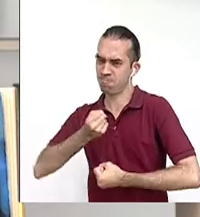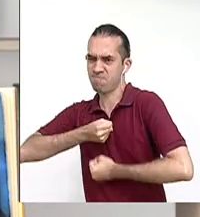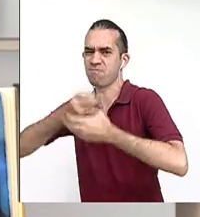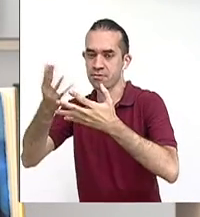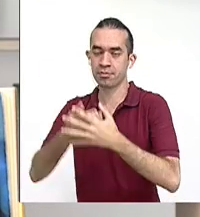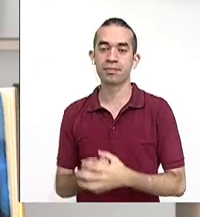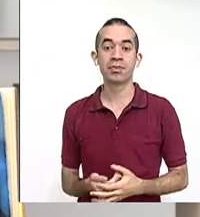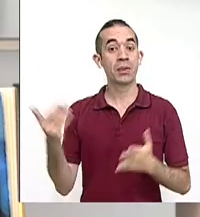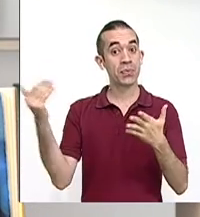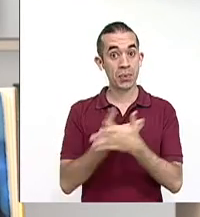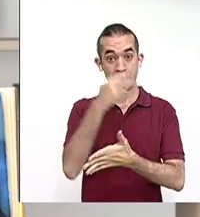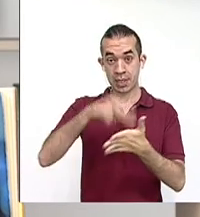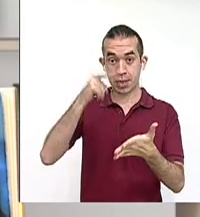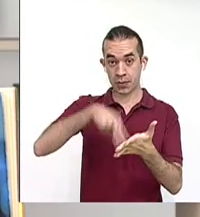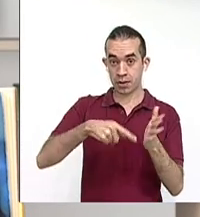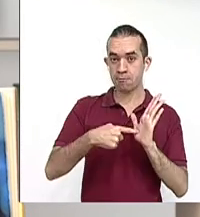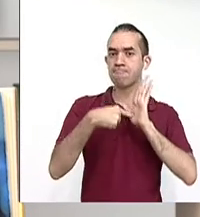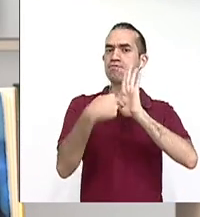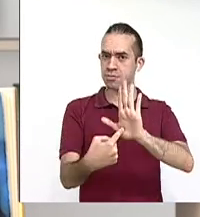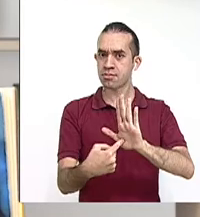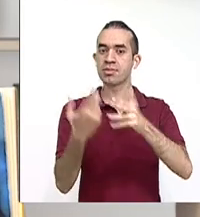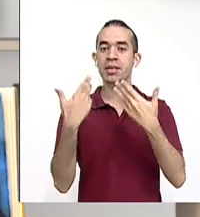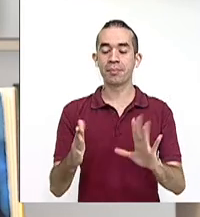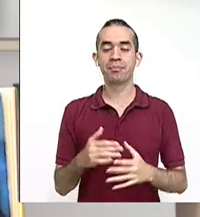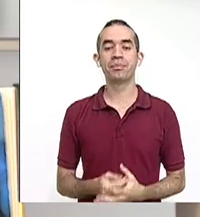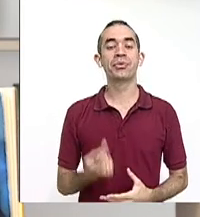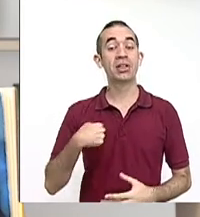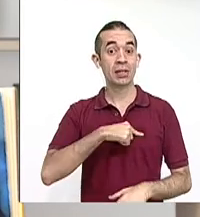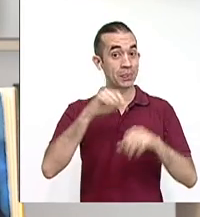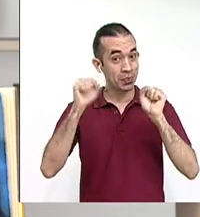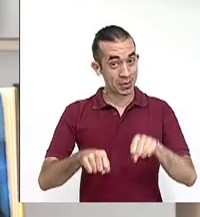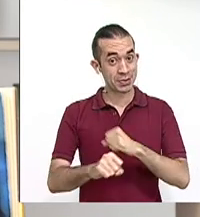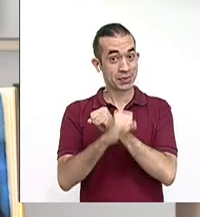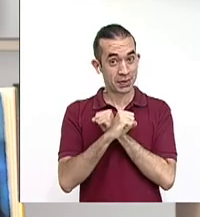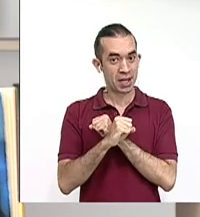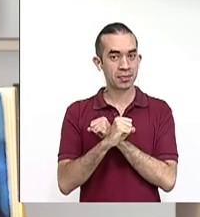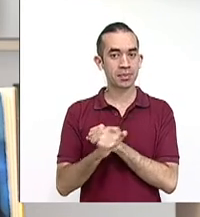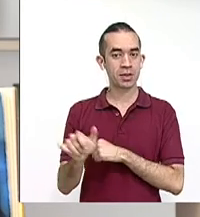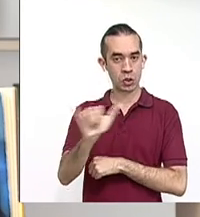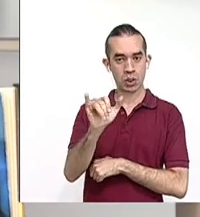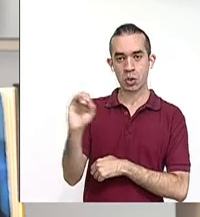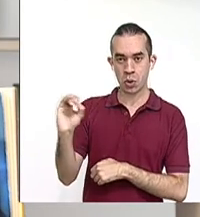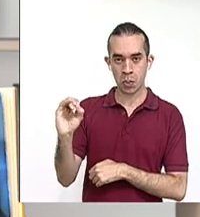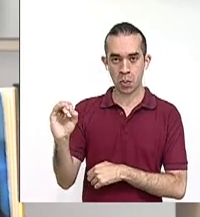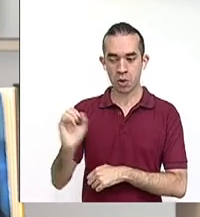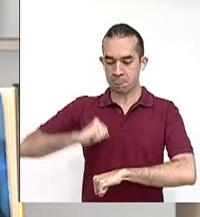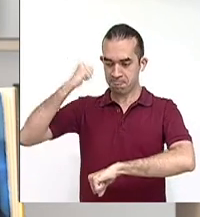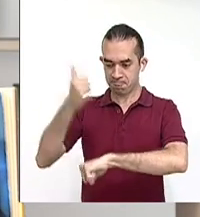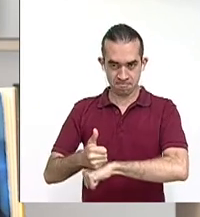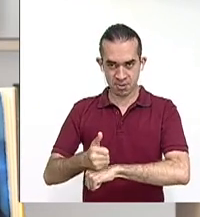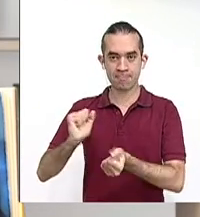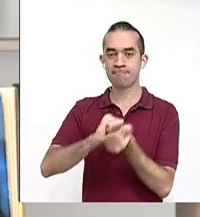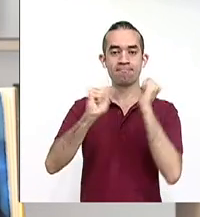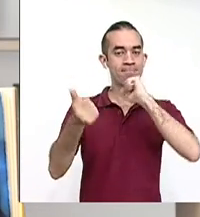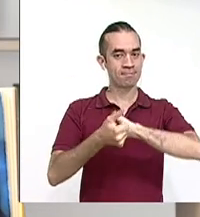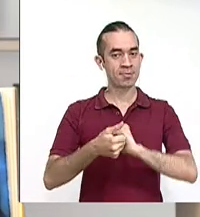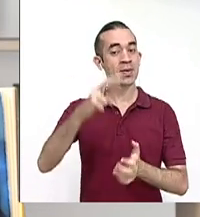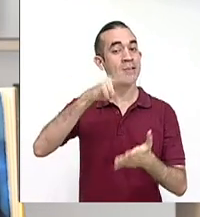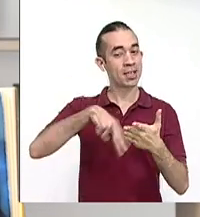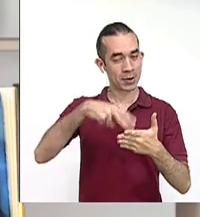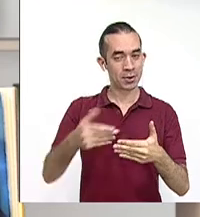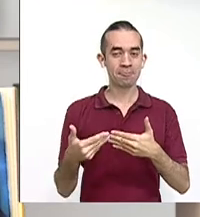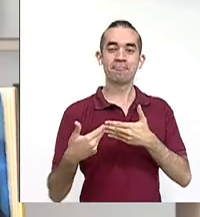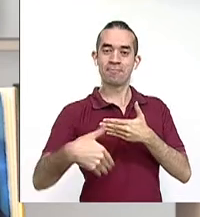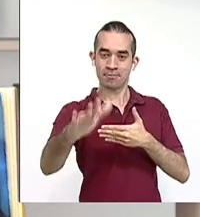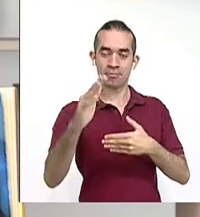nueva. Podemos asegurar que a través de Yolanda Auriemuno hay un antes y un después de la literatura. Por